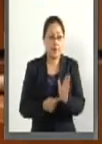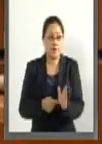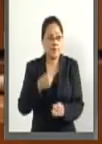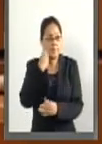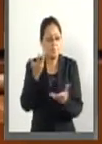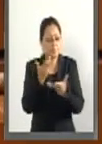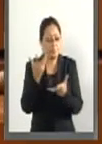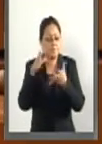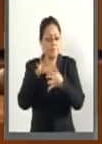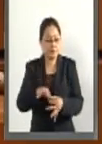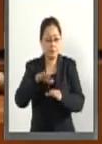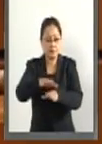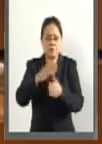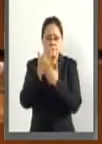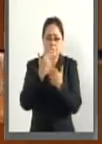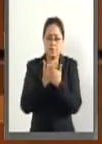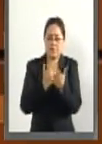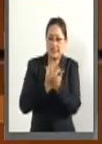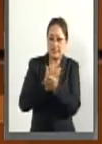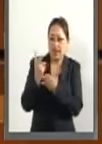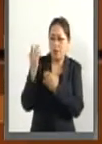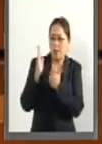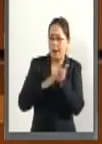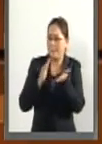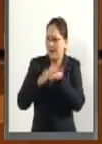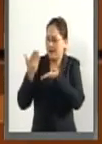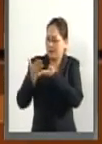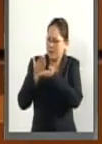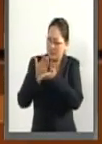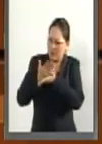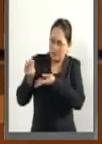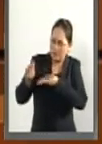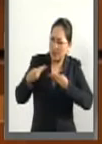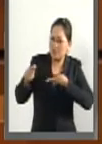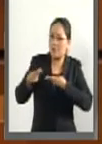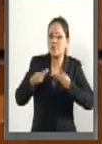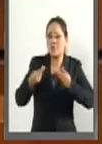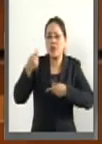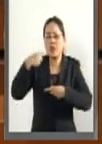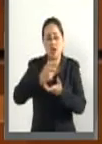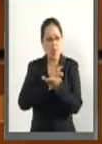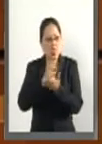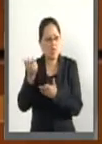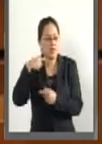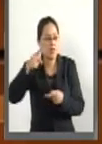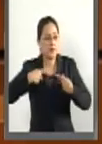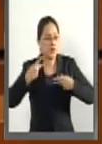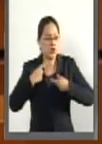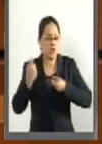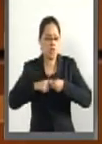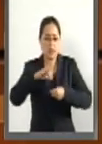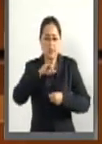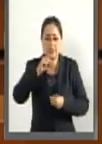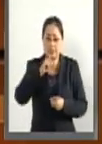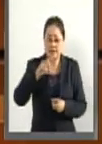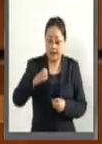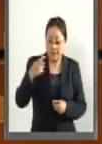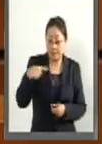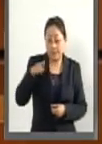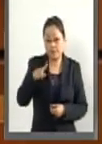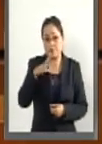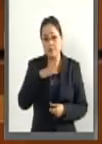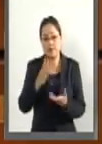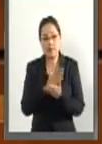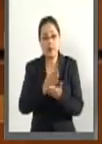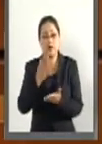a la documentación excesiva que se les pide muchas veces a los derechohabientes. Pero además, no solamente